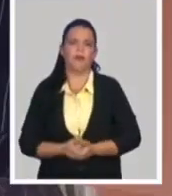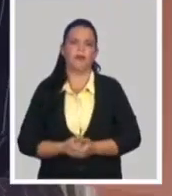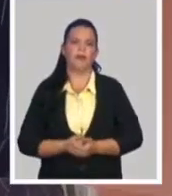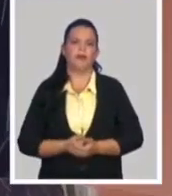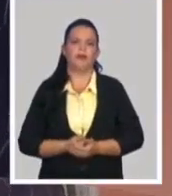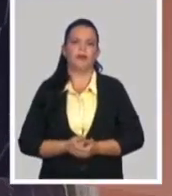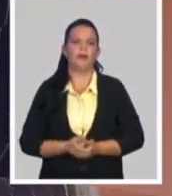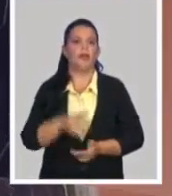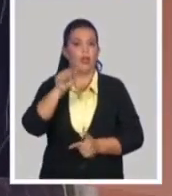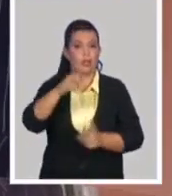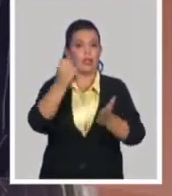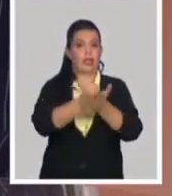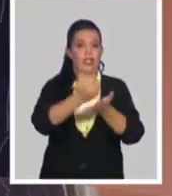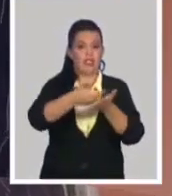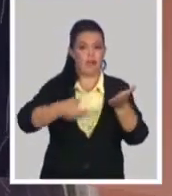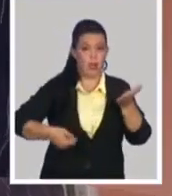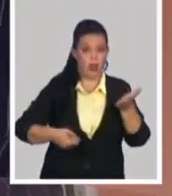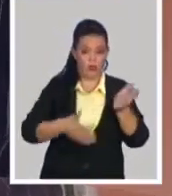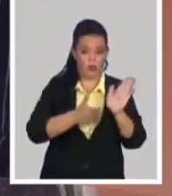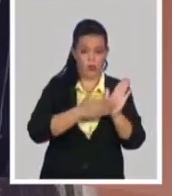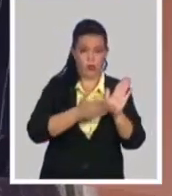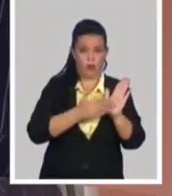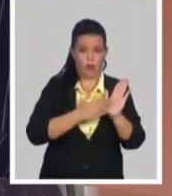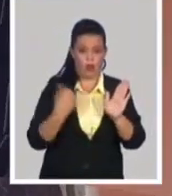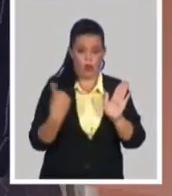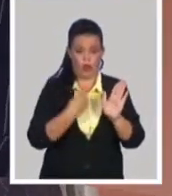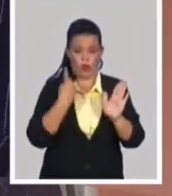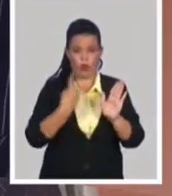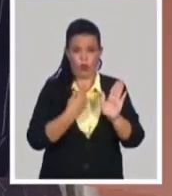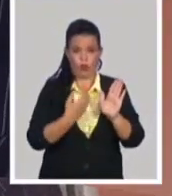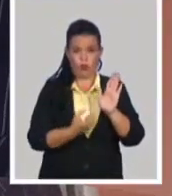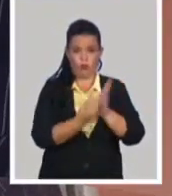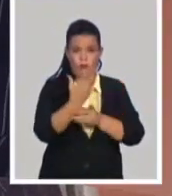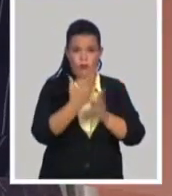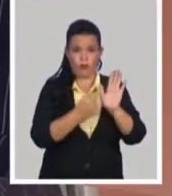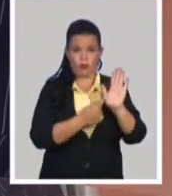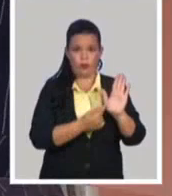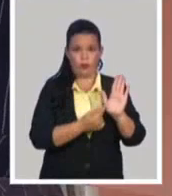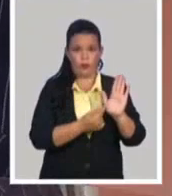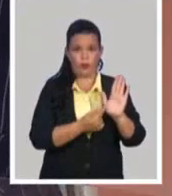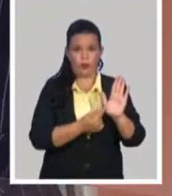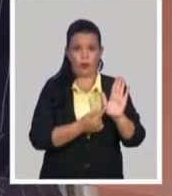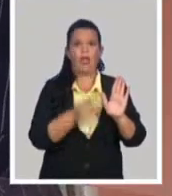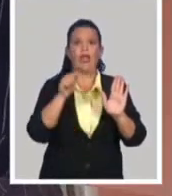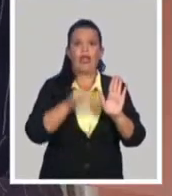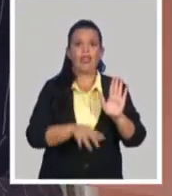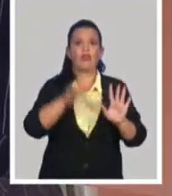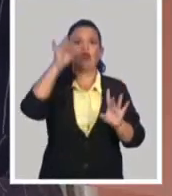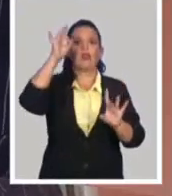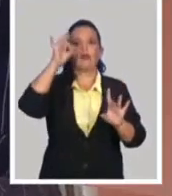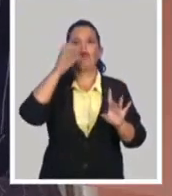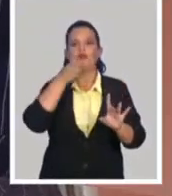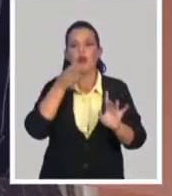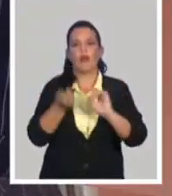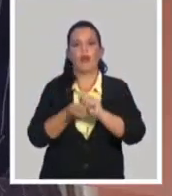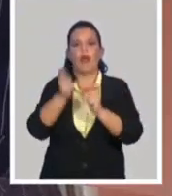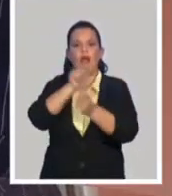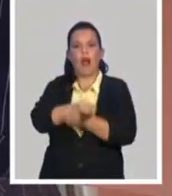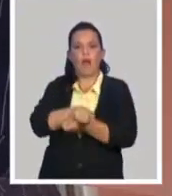Ahora, ese certificado de depósito que nosotros hemos diseñado y que se va a emitir en euros o dólares,